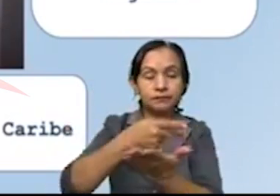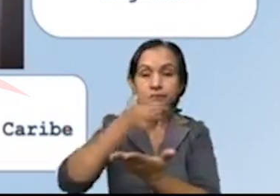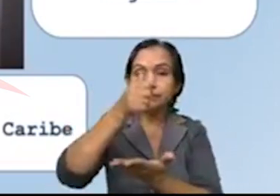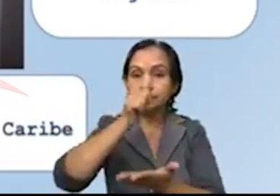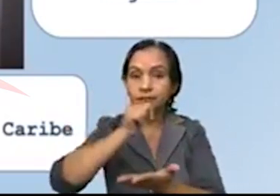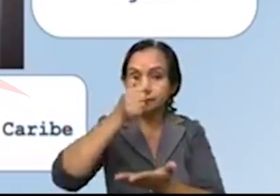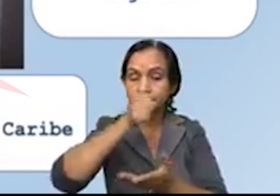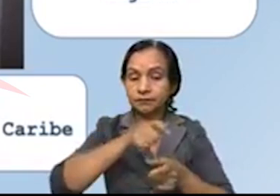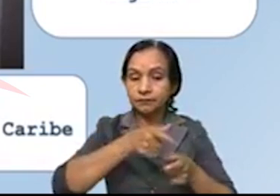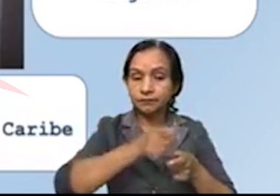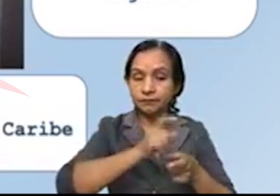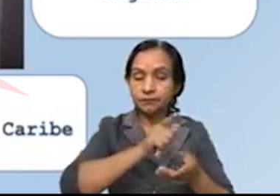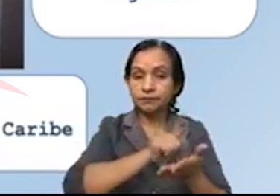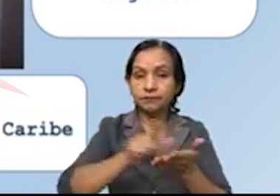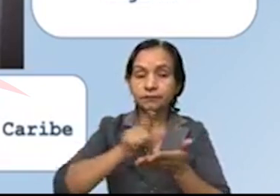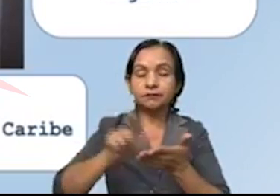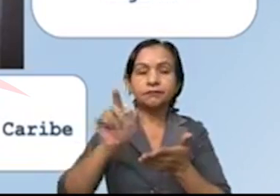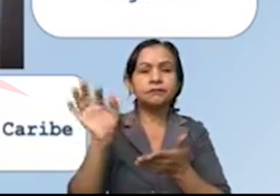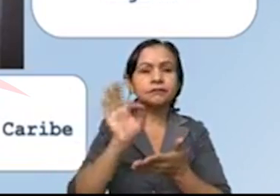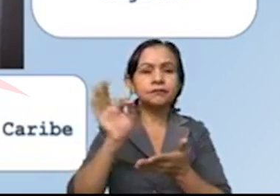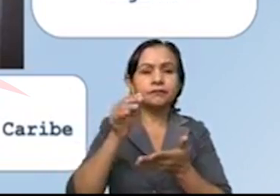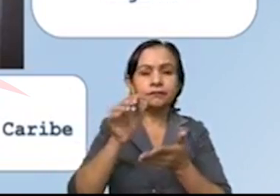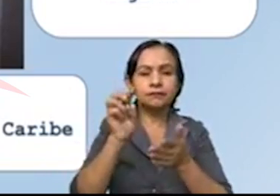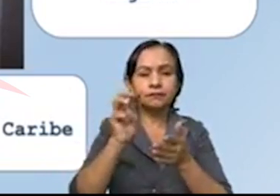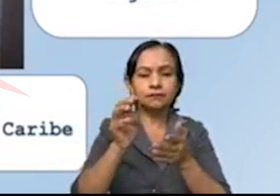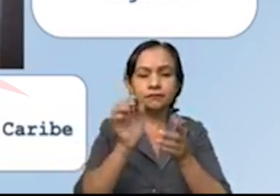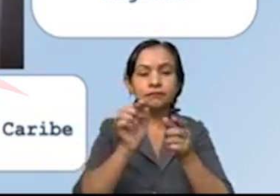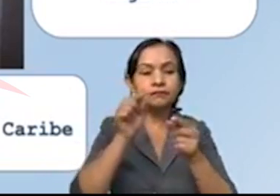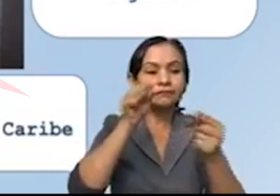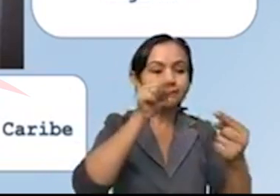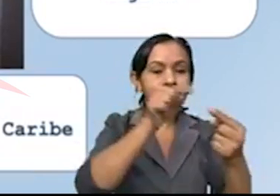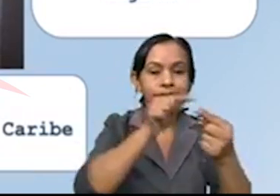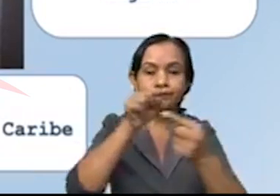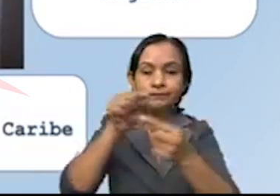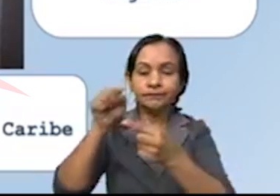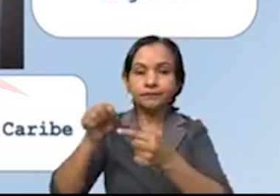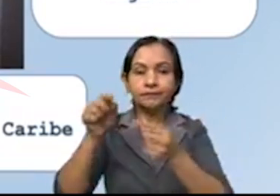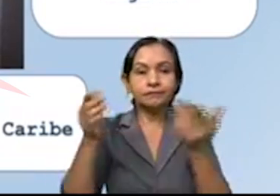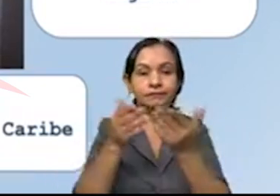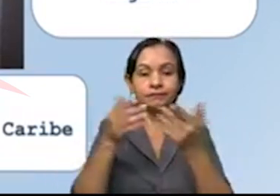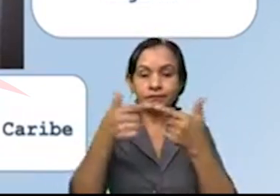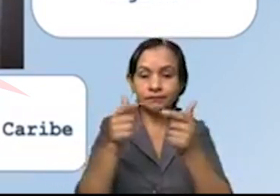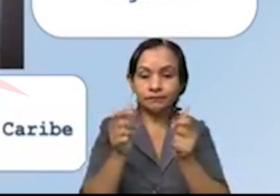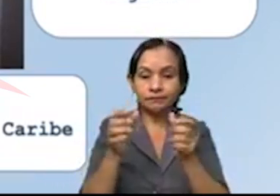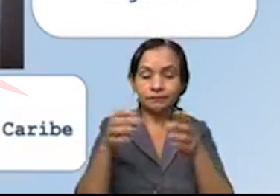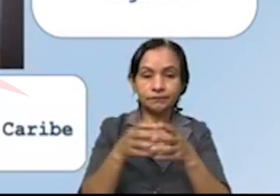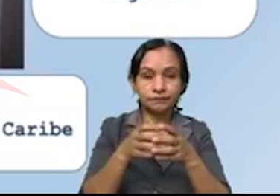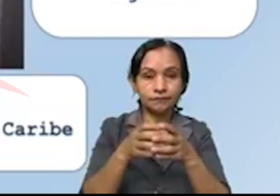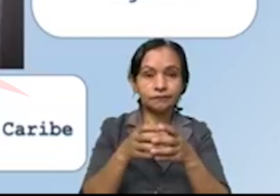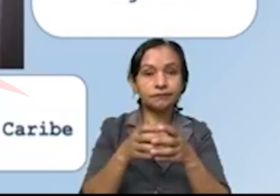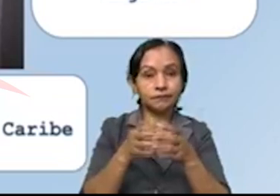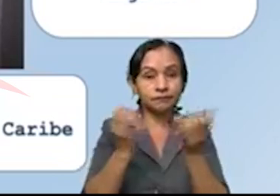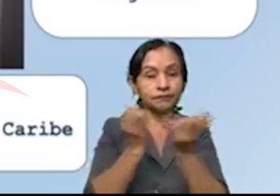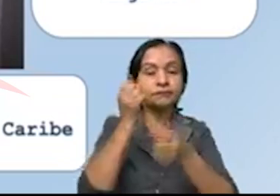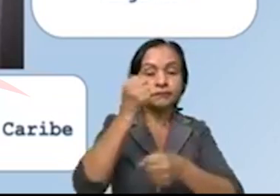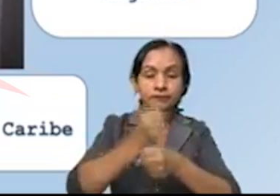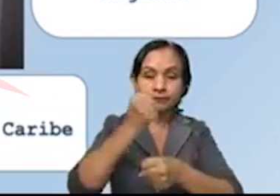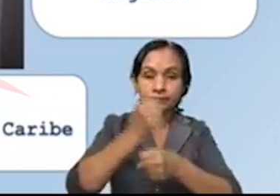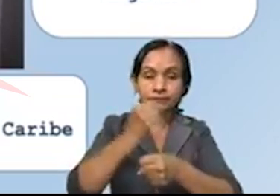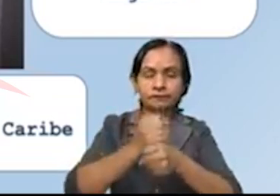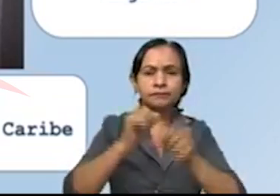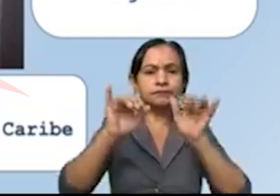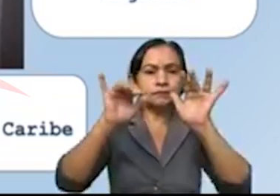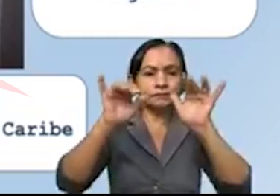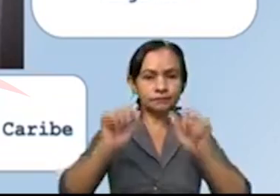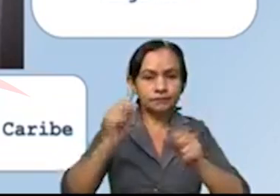agua y saneamiento con la modalidad de macro localización y además también estamos trabajando ya